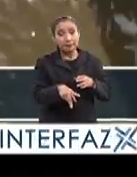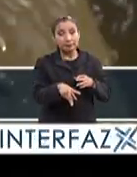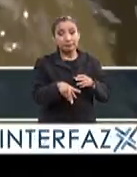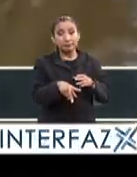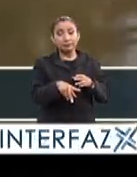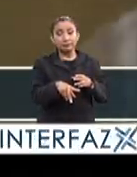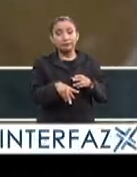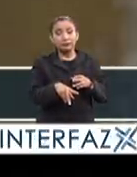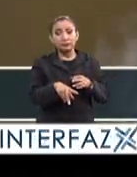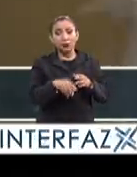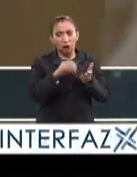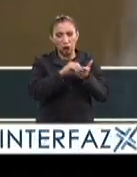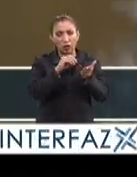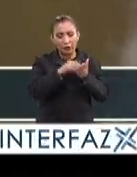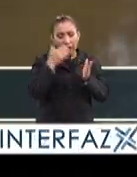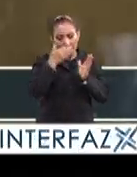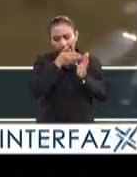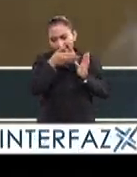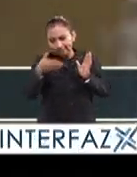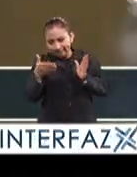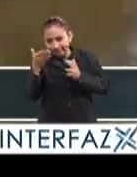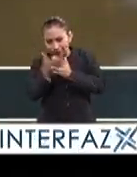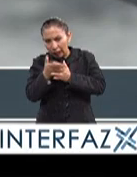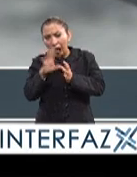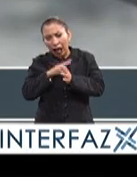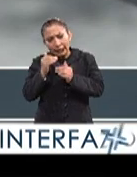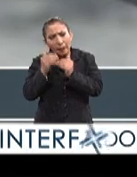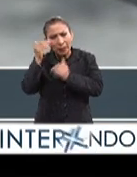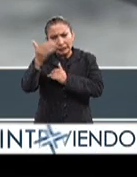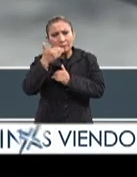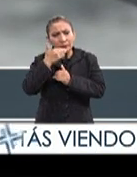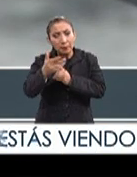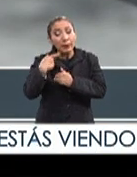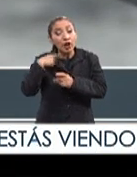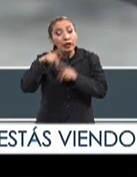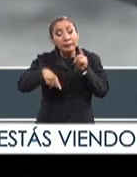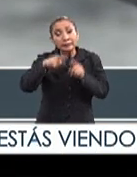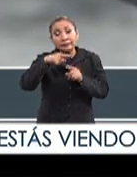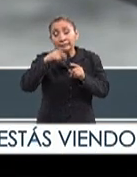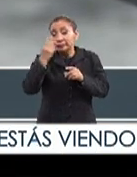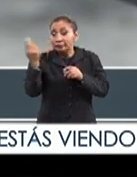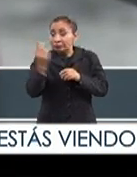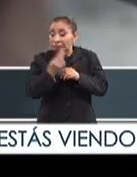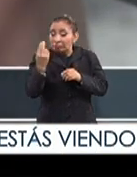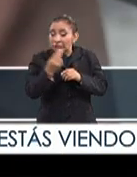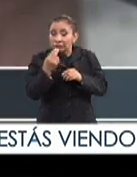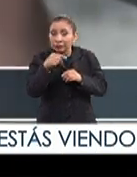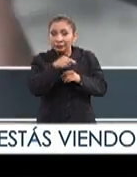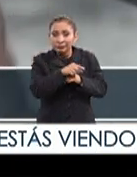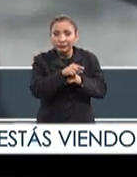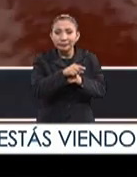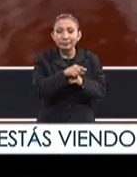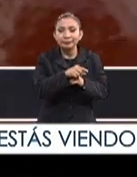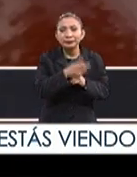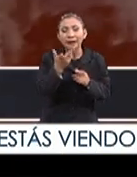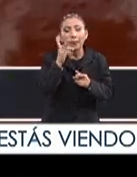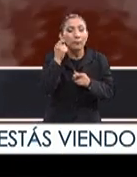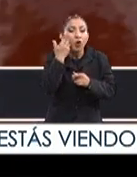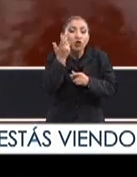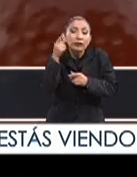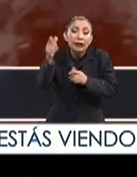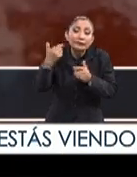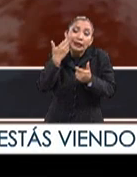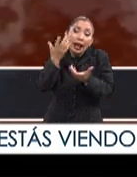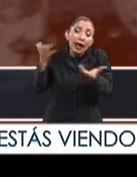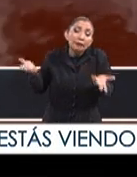que todavía en esta etapa, digamos, aunque se tiene un avance, todavía depende mucho de la voluntad